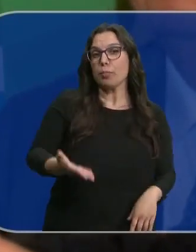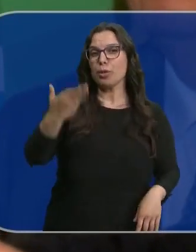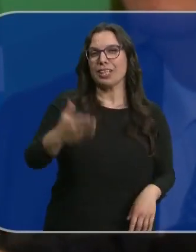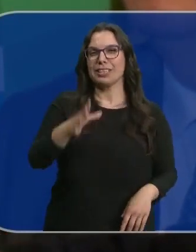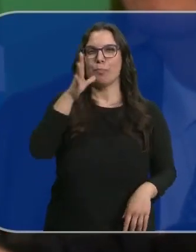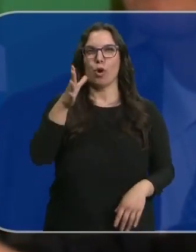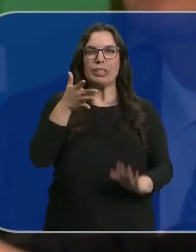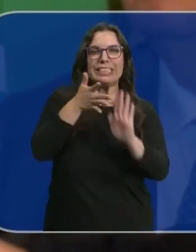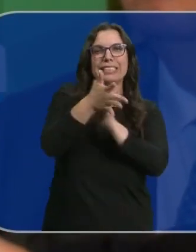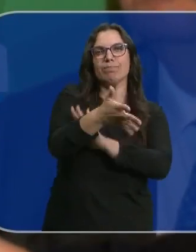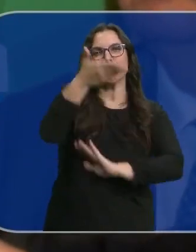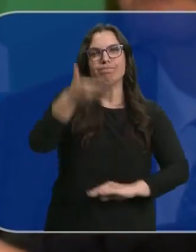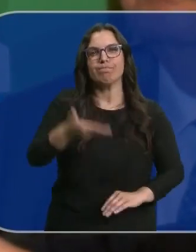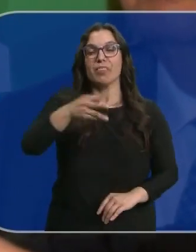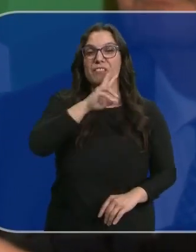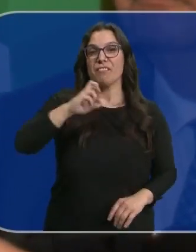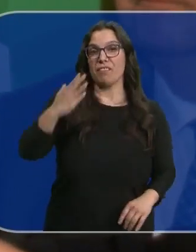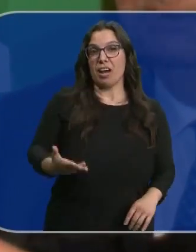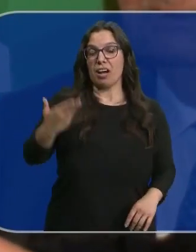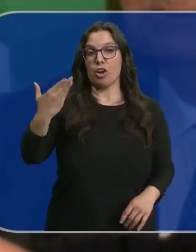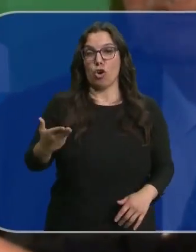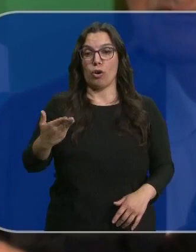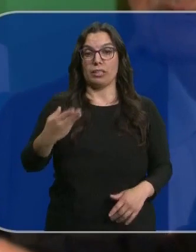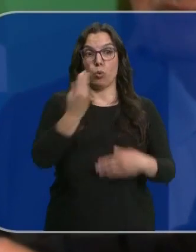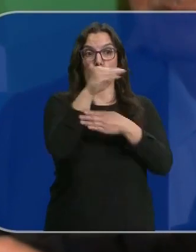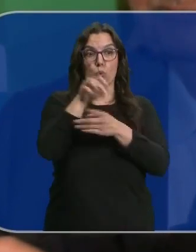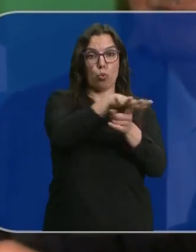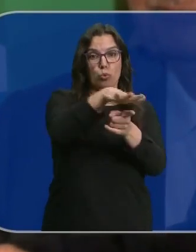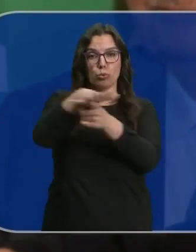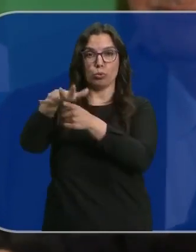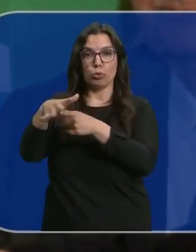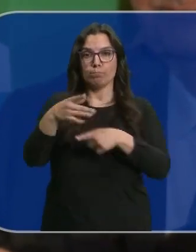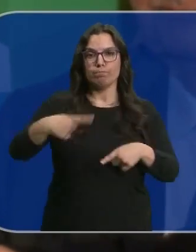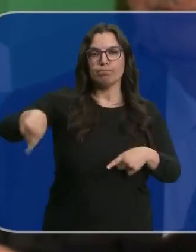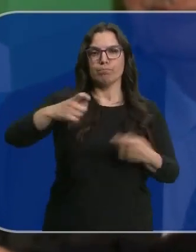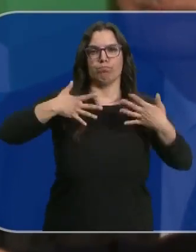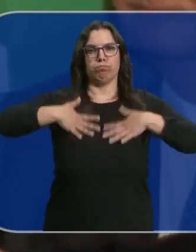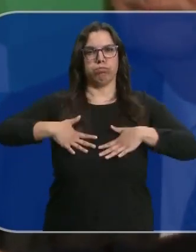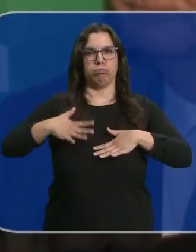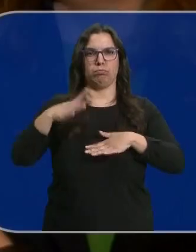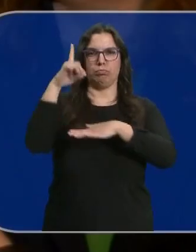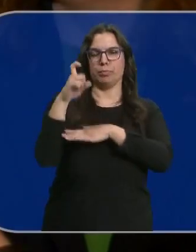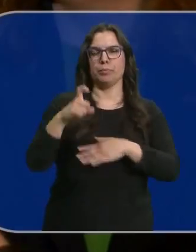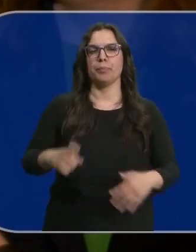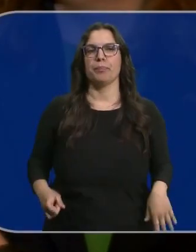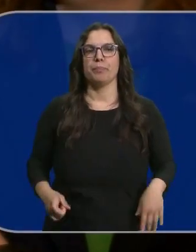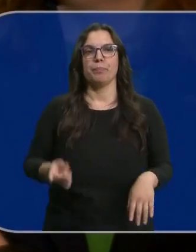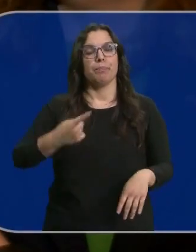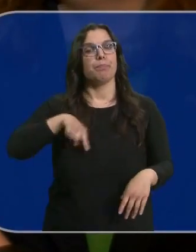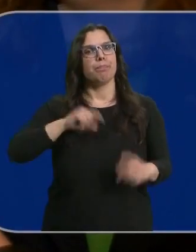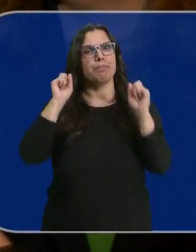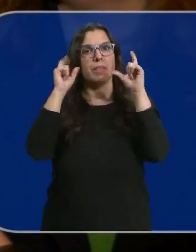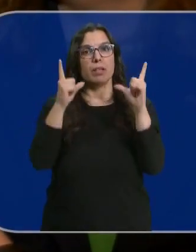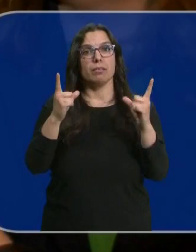tiene, por el significado que tiene y por que esos valores en nuestra juventud queden instalados definitivamente. Nos hemos dado cuenta